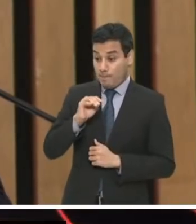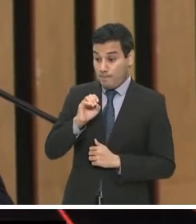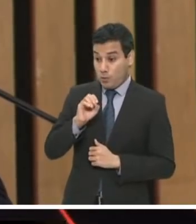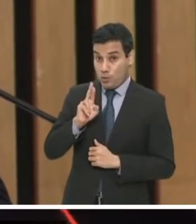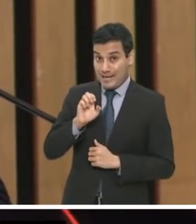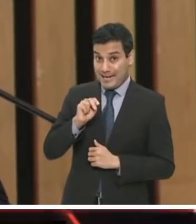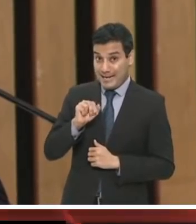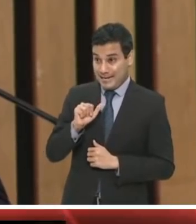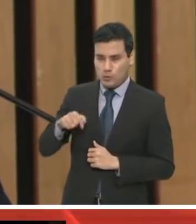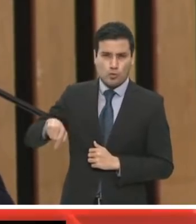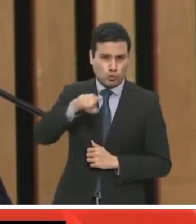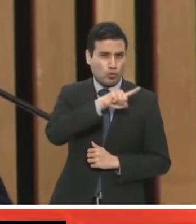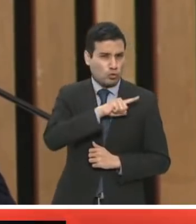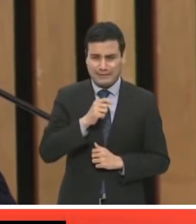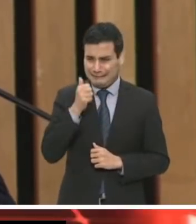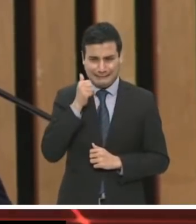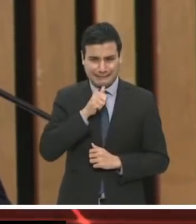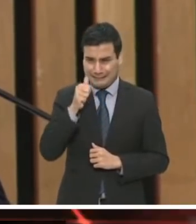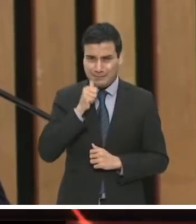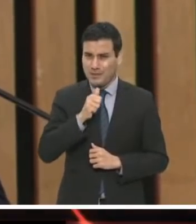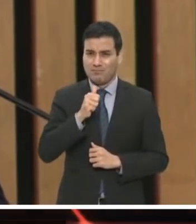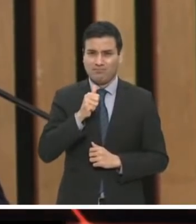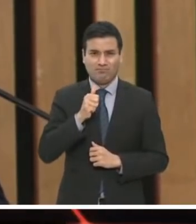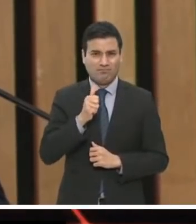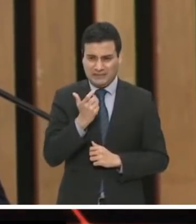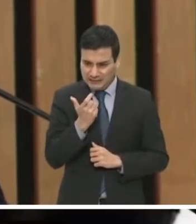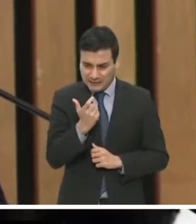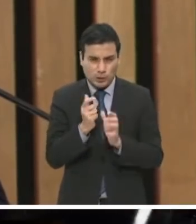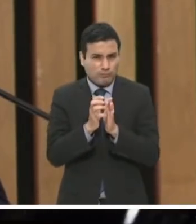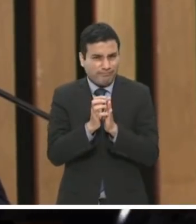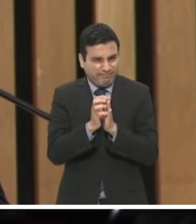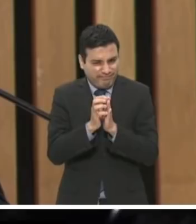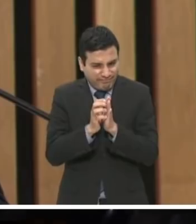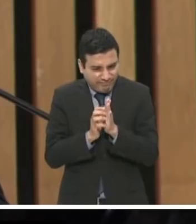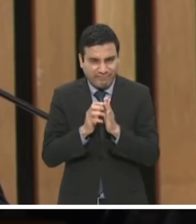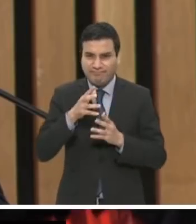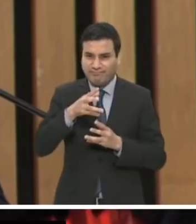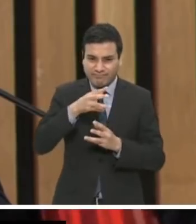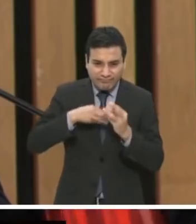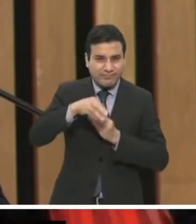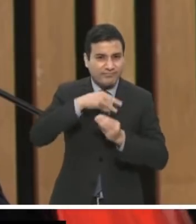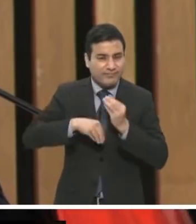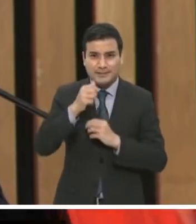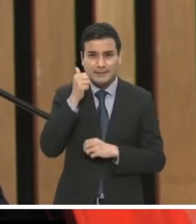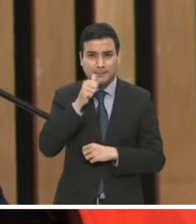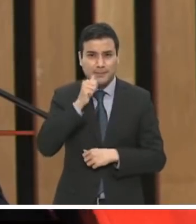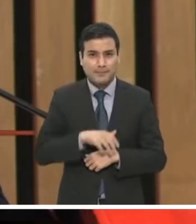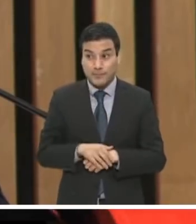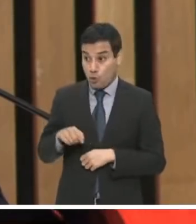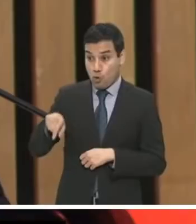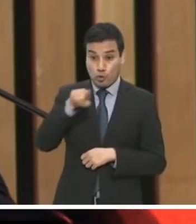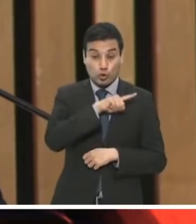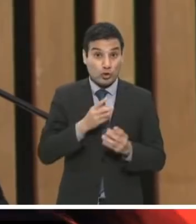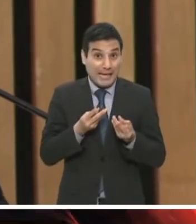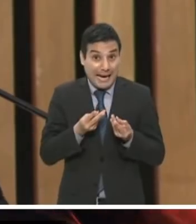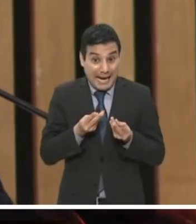en congruencia y en permanente compromiso con la austeridad republicana, una vez más ha reducido sus gastos y